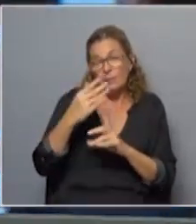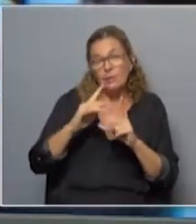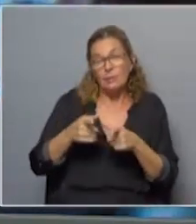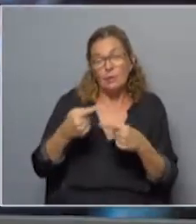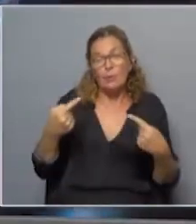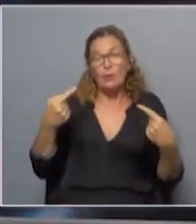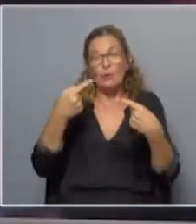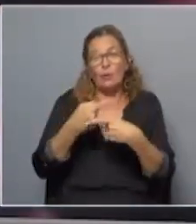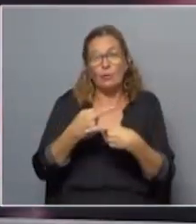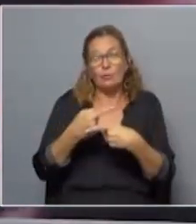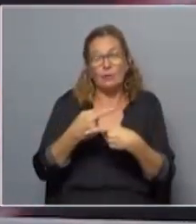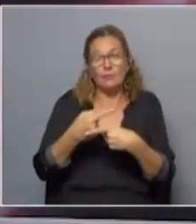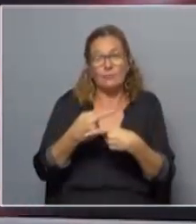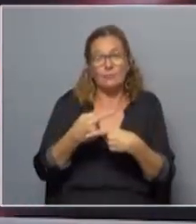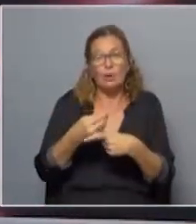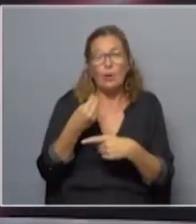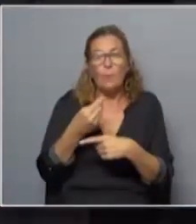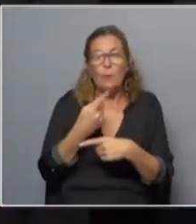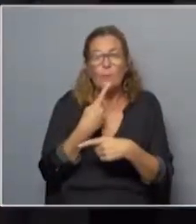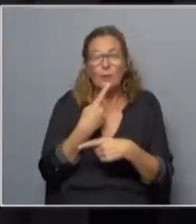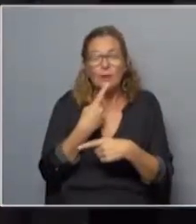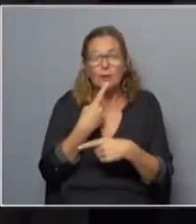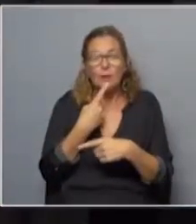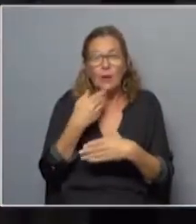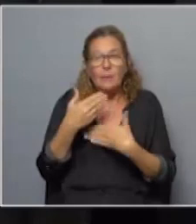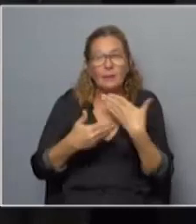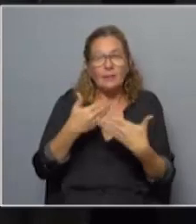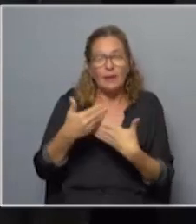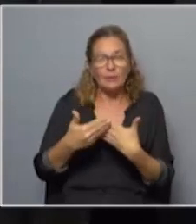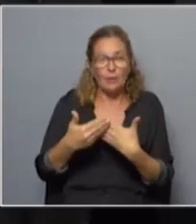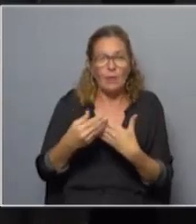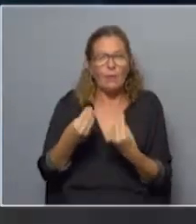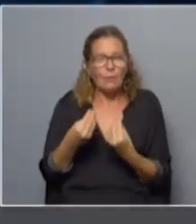oposición. ¿Cómo viene a marcar el mapa político esto que está pasando? Y bien,